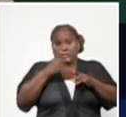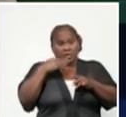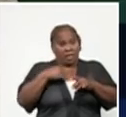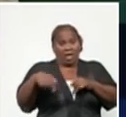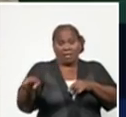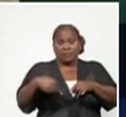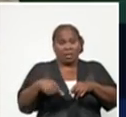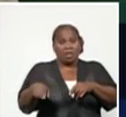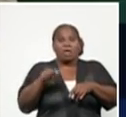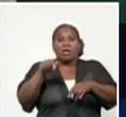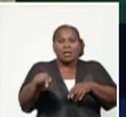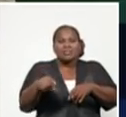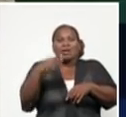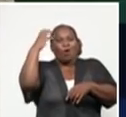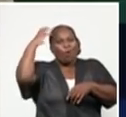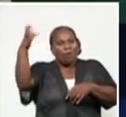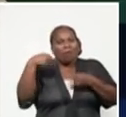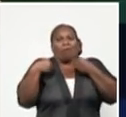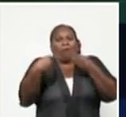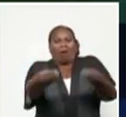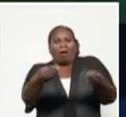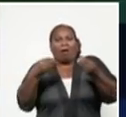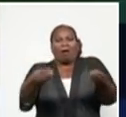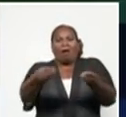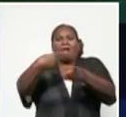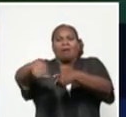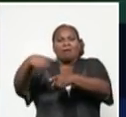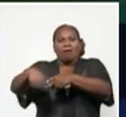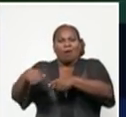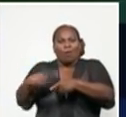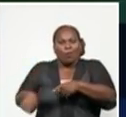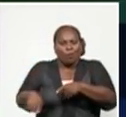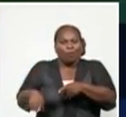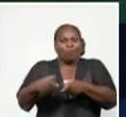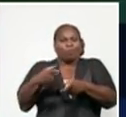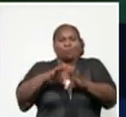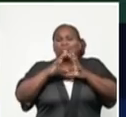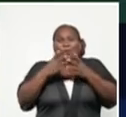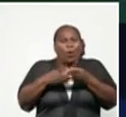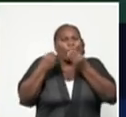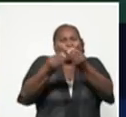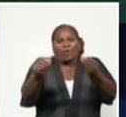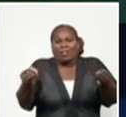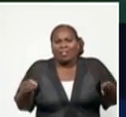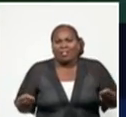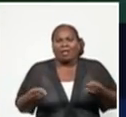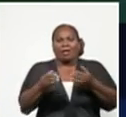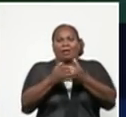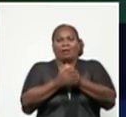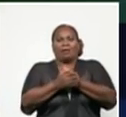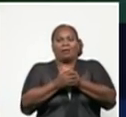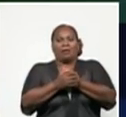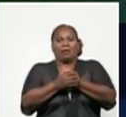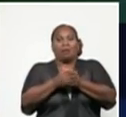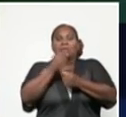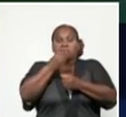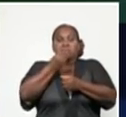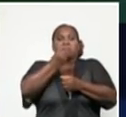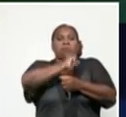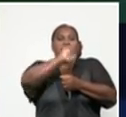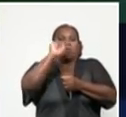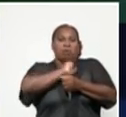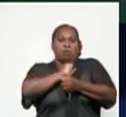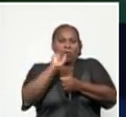afectaciones que le genera a las personas, todo lo que el Estado tiene que invertir en ese sentido para poder lograr acercar los